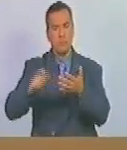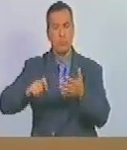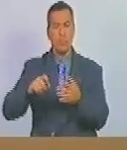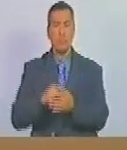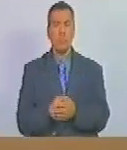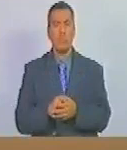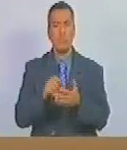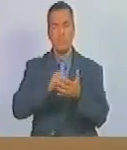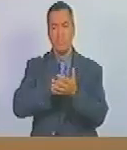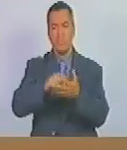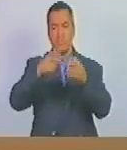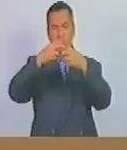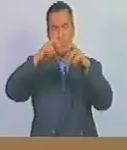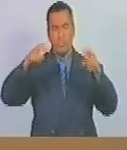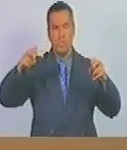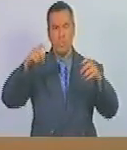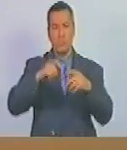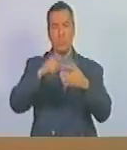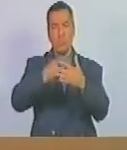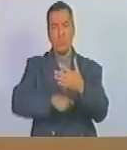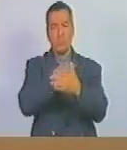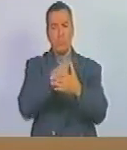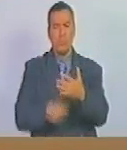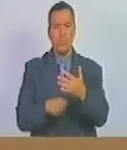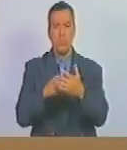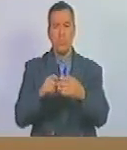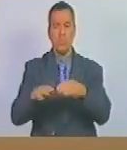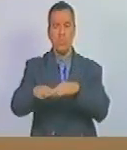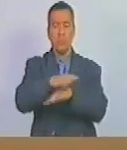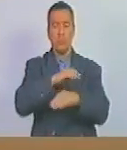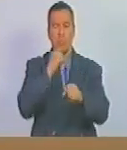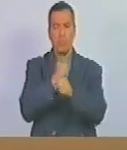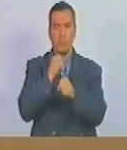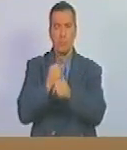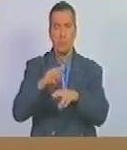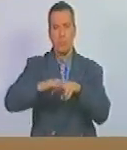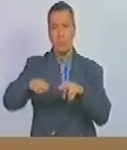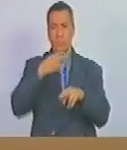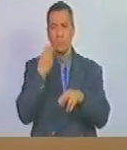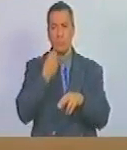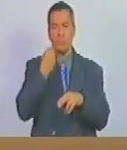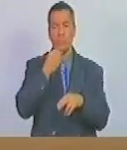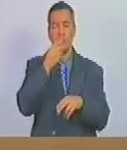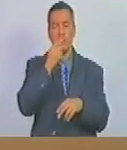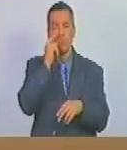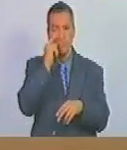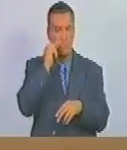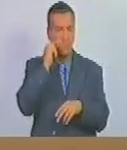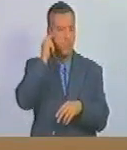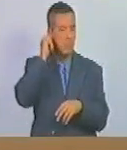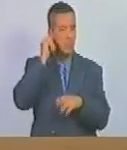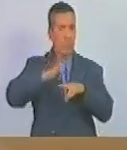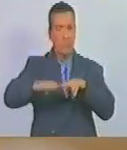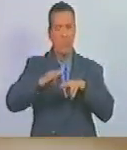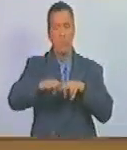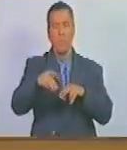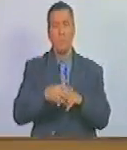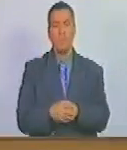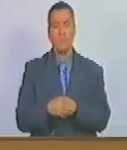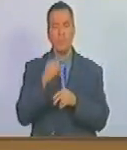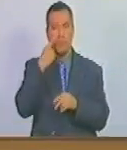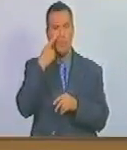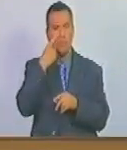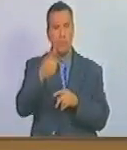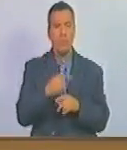siguientes términos epígrafe prohibición de la explotación laboral a niñas niños y adolescentes esto 100% en